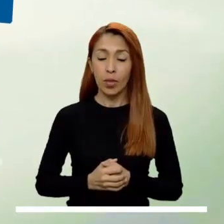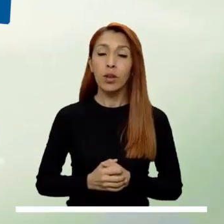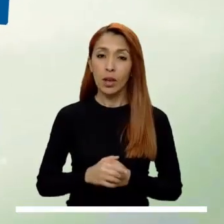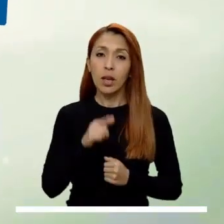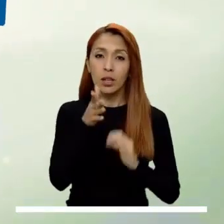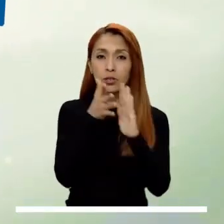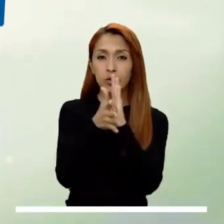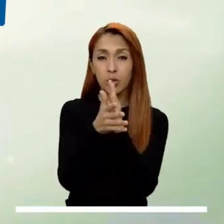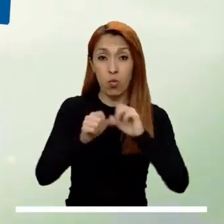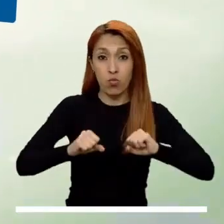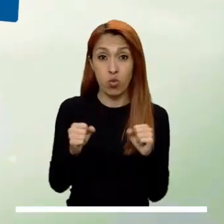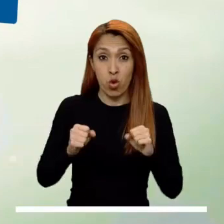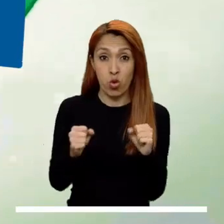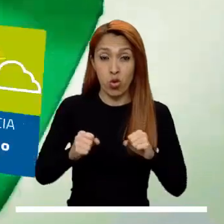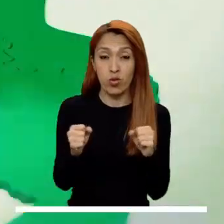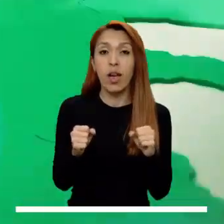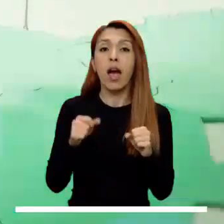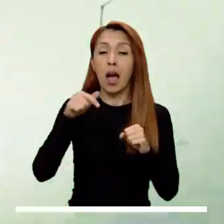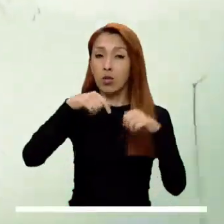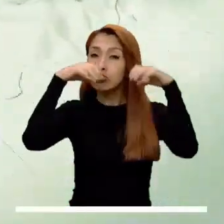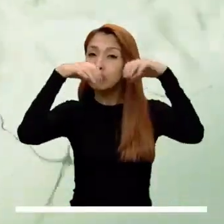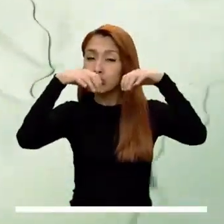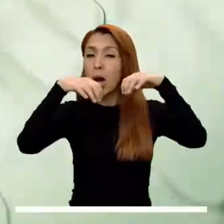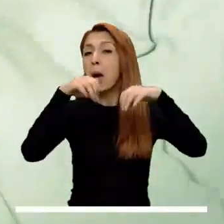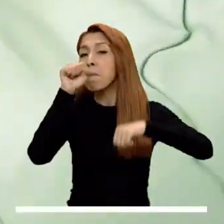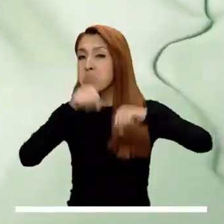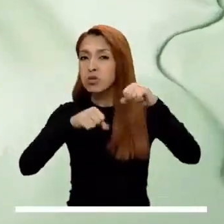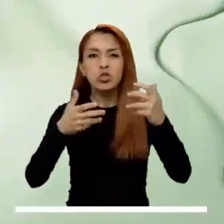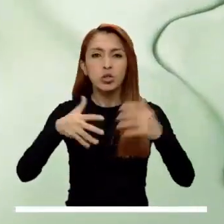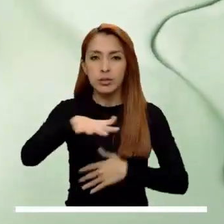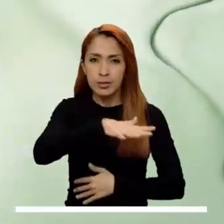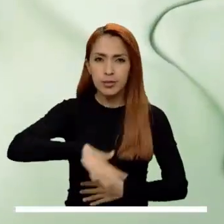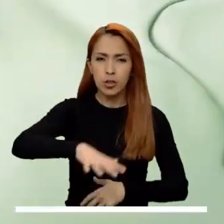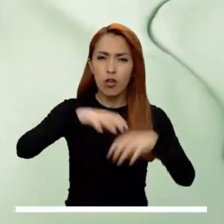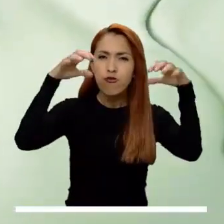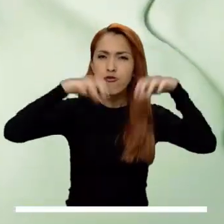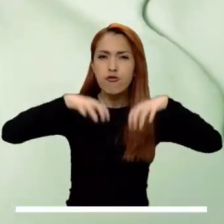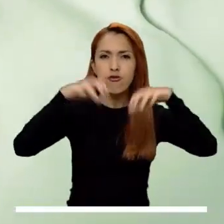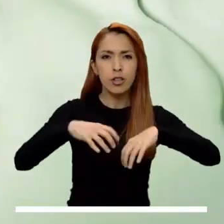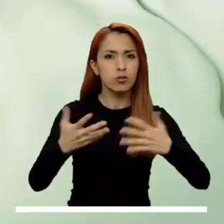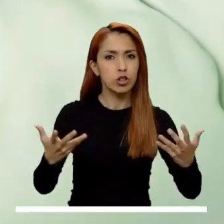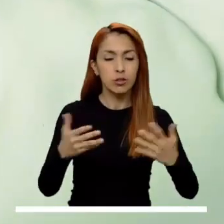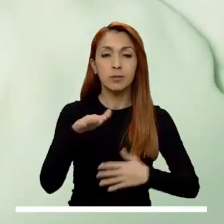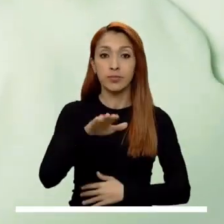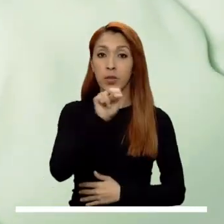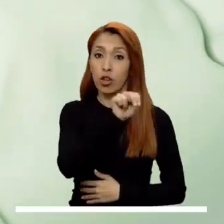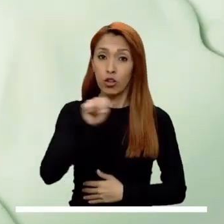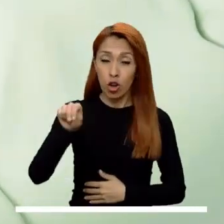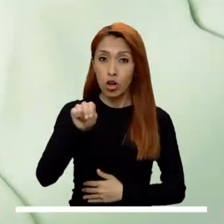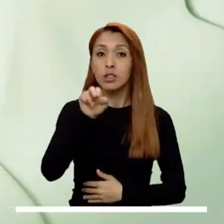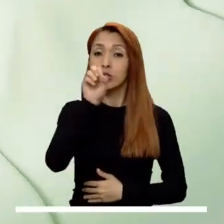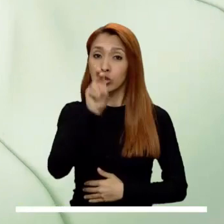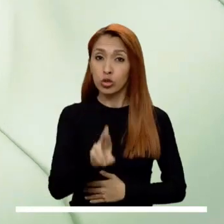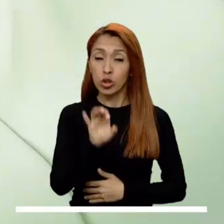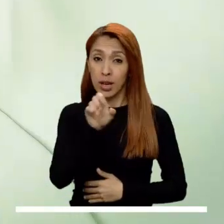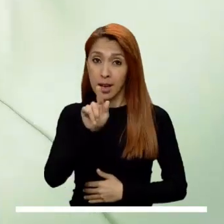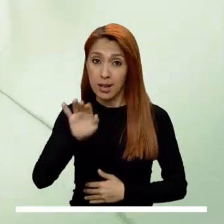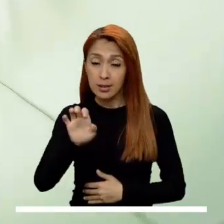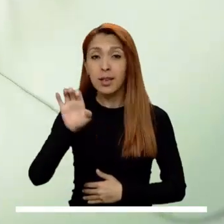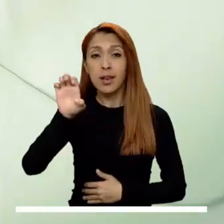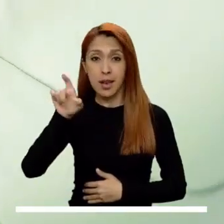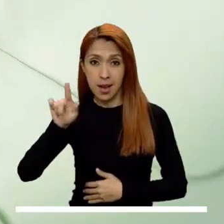Amazonas. Todo parece indicar que en Bogotá las precipitaciones se harán notar con fuerza, especialmente